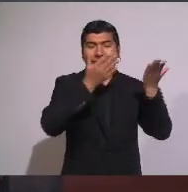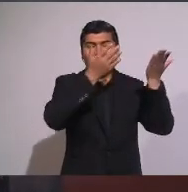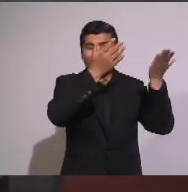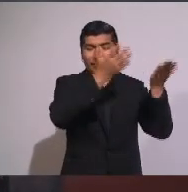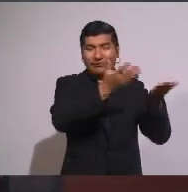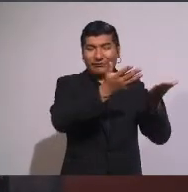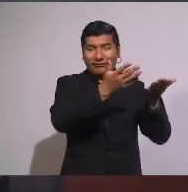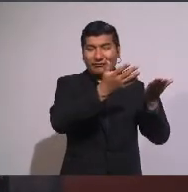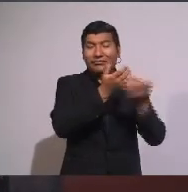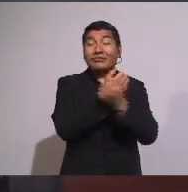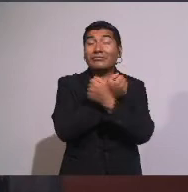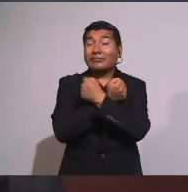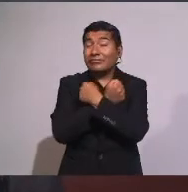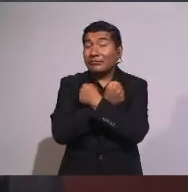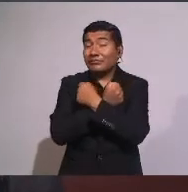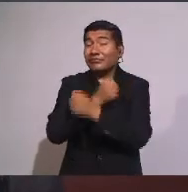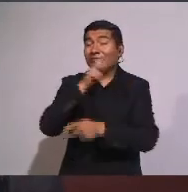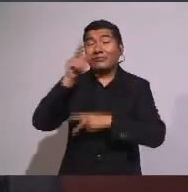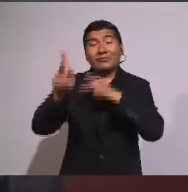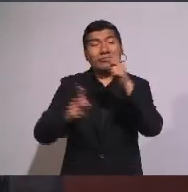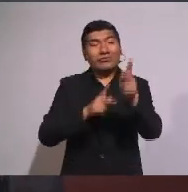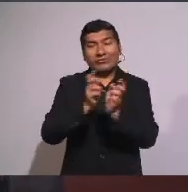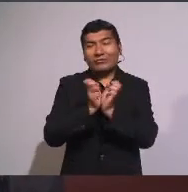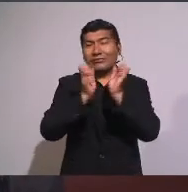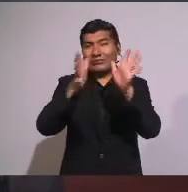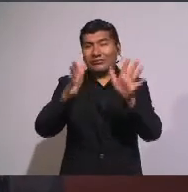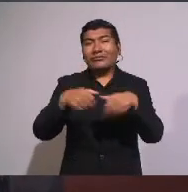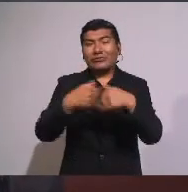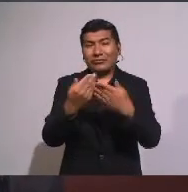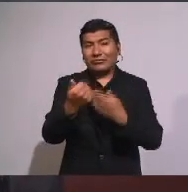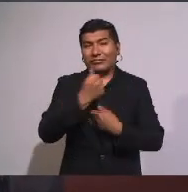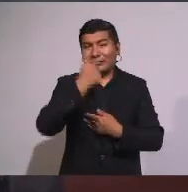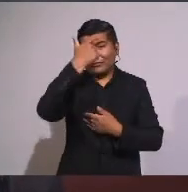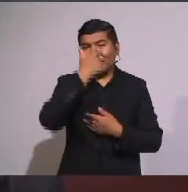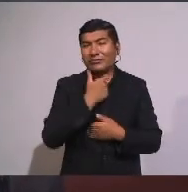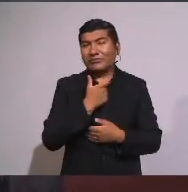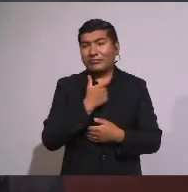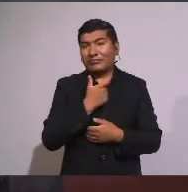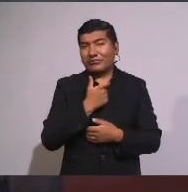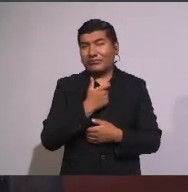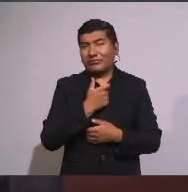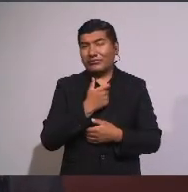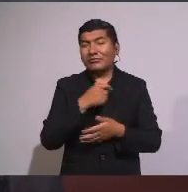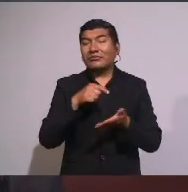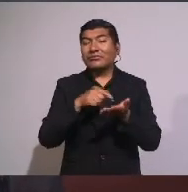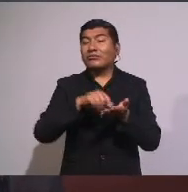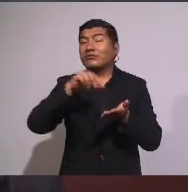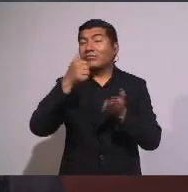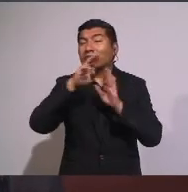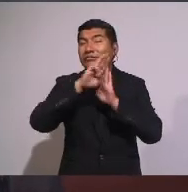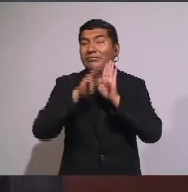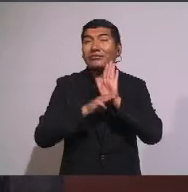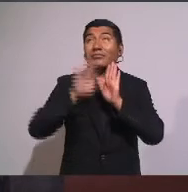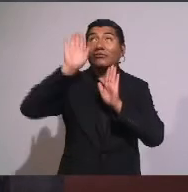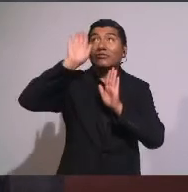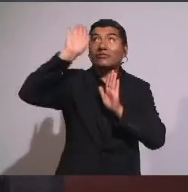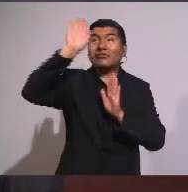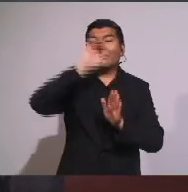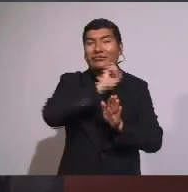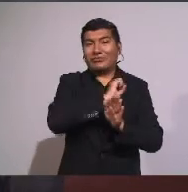Ama a tu prójimo Como a ti mismo Es otro de los mandatos Del Señor